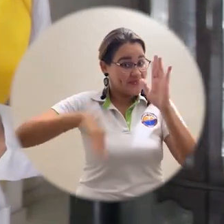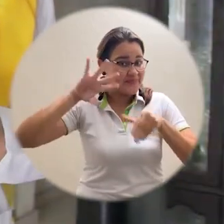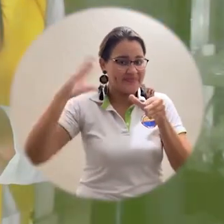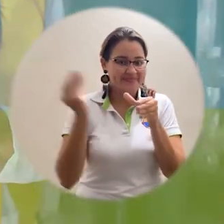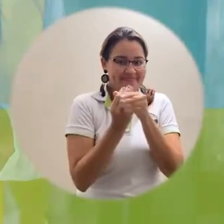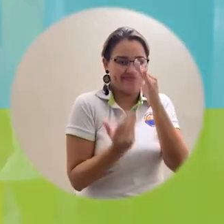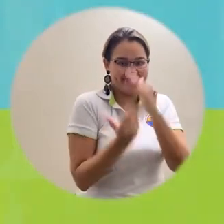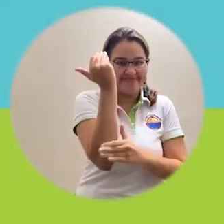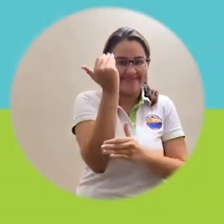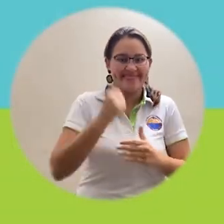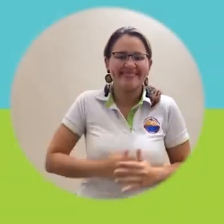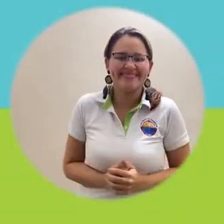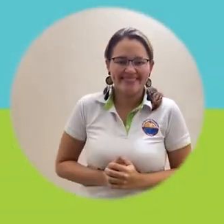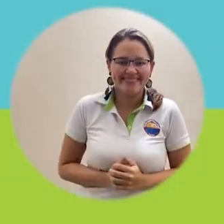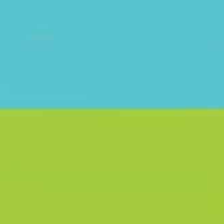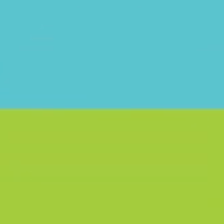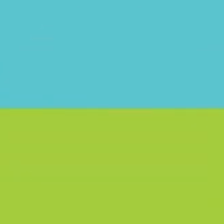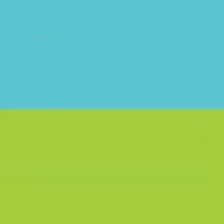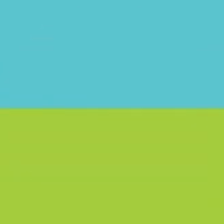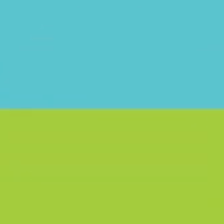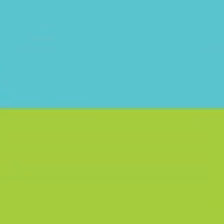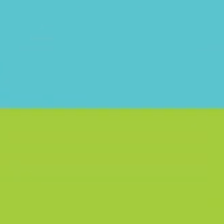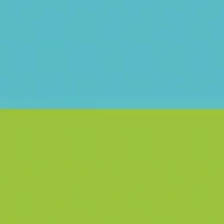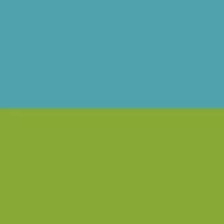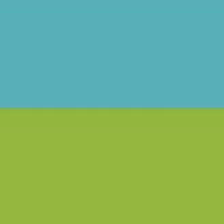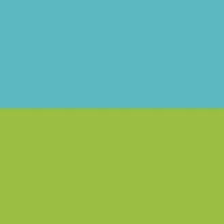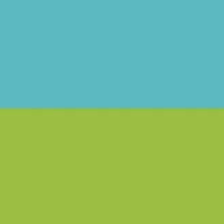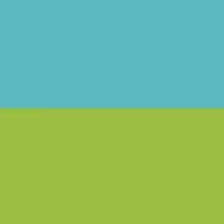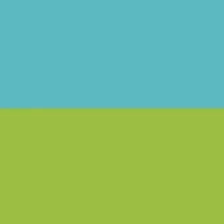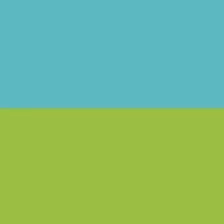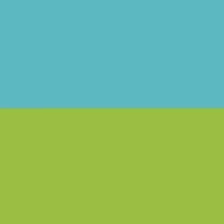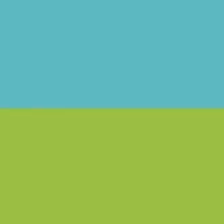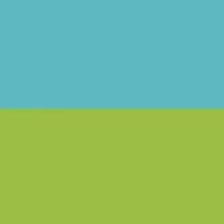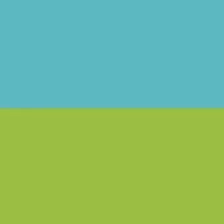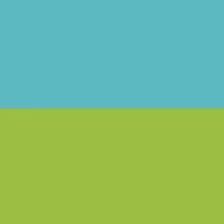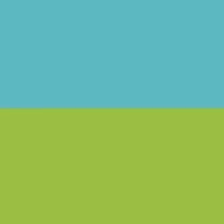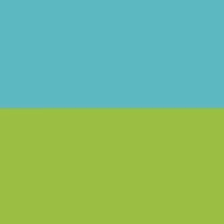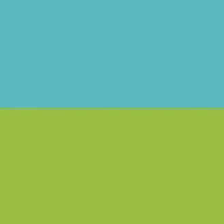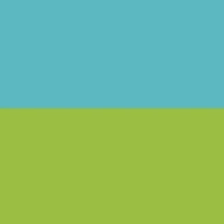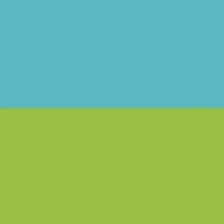Universidad del Magdalena. Más incluyente e innovadora.